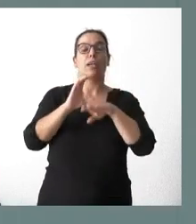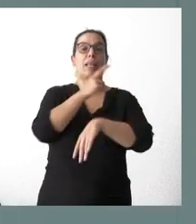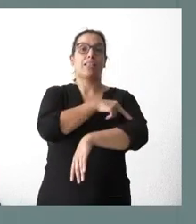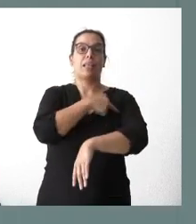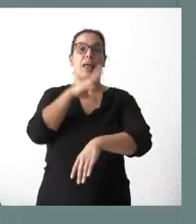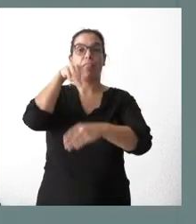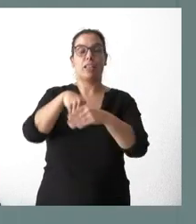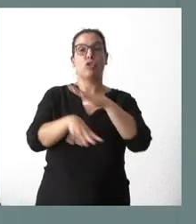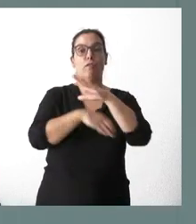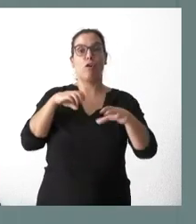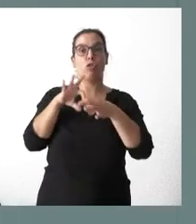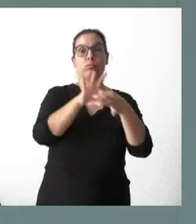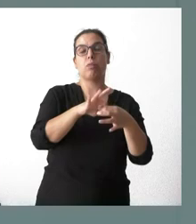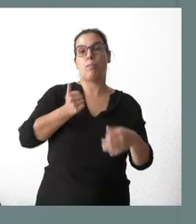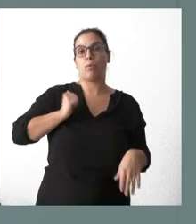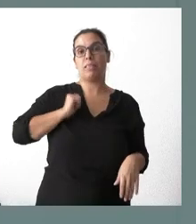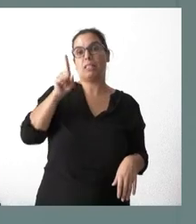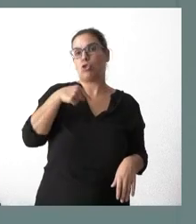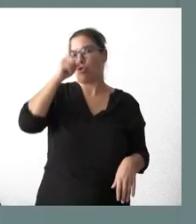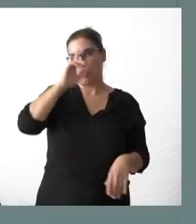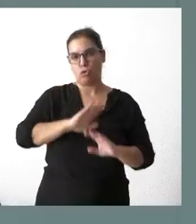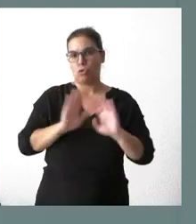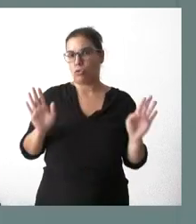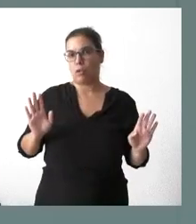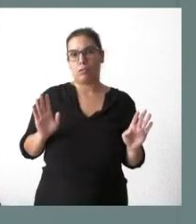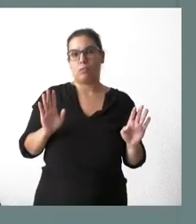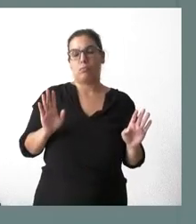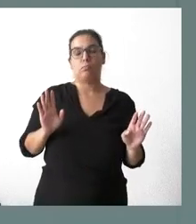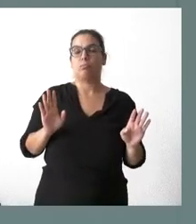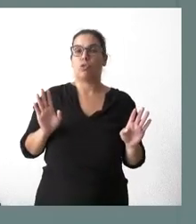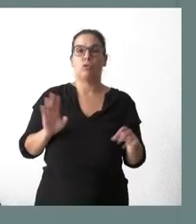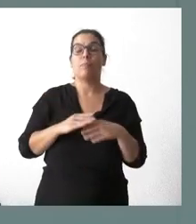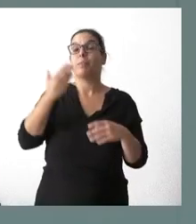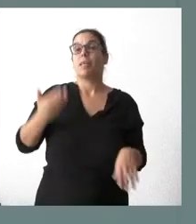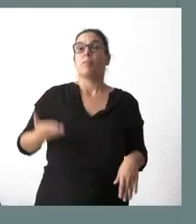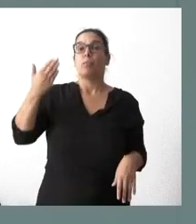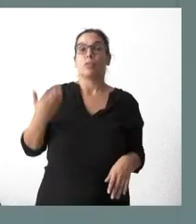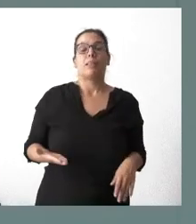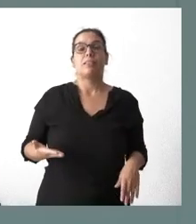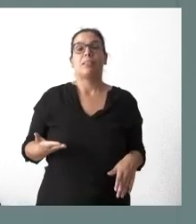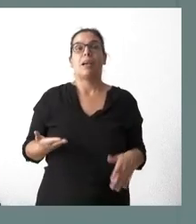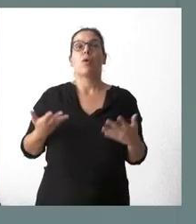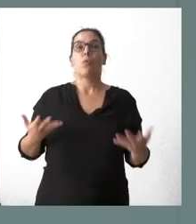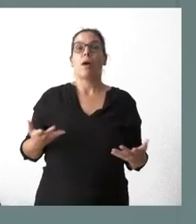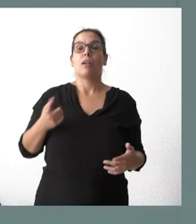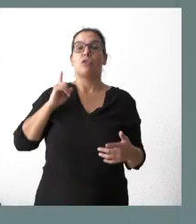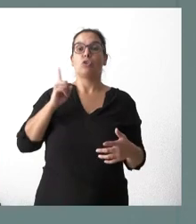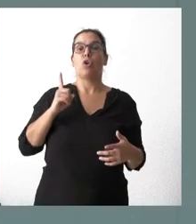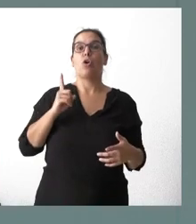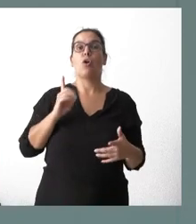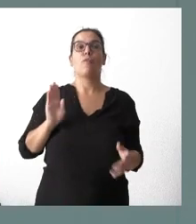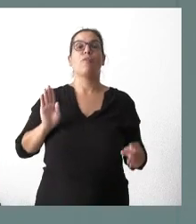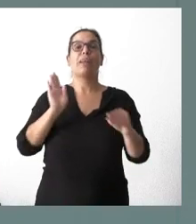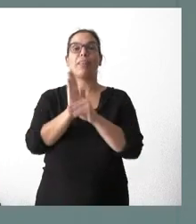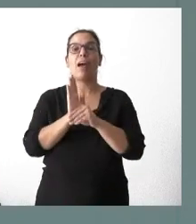gastos a estos fondos en el Senior Edition o hacerlo con presupuesto autónomo. A lo importante, quizá, no es solo si lo financiamos con un tipo de fuente de